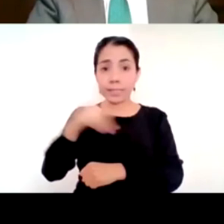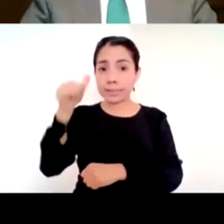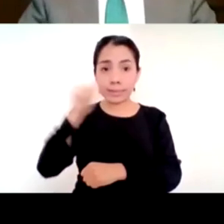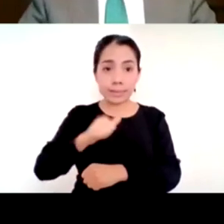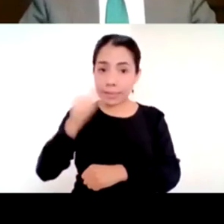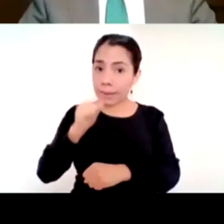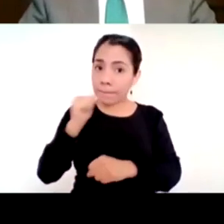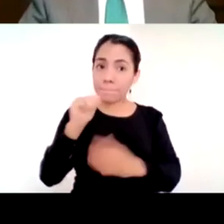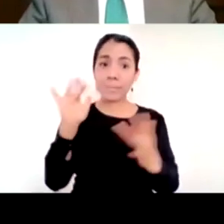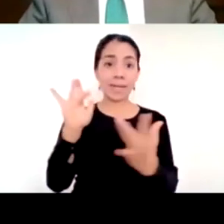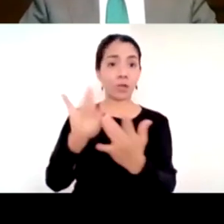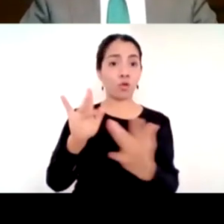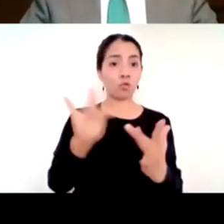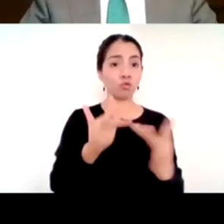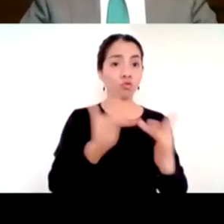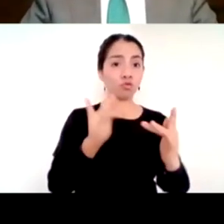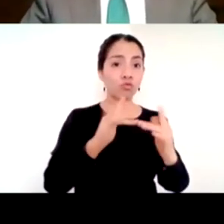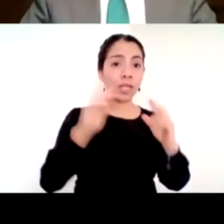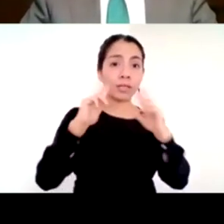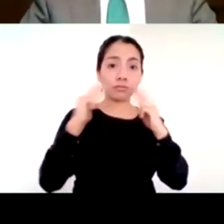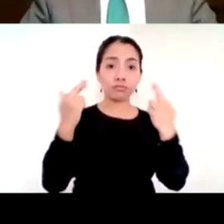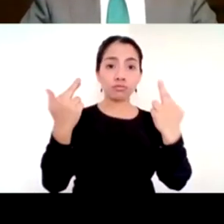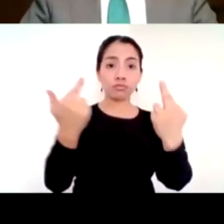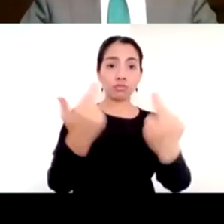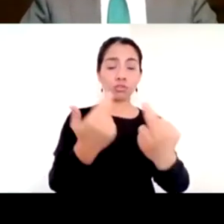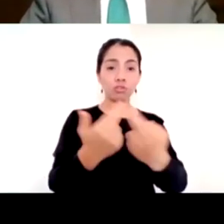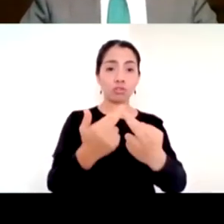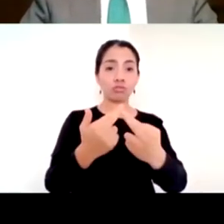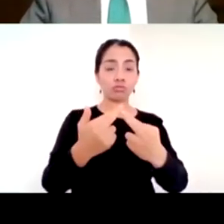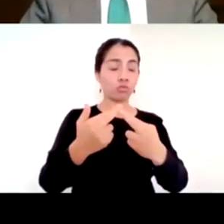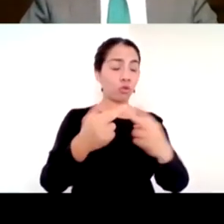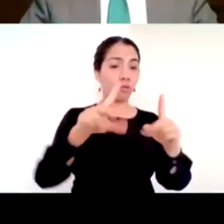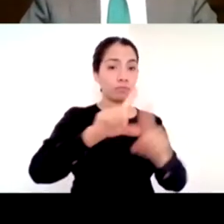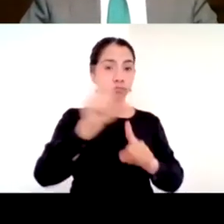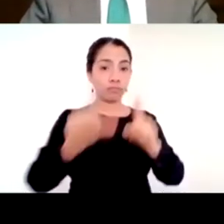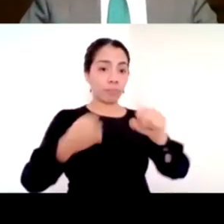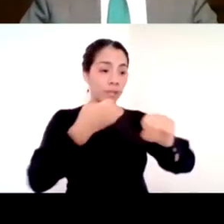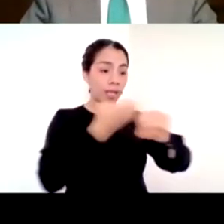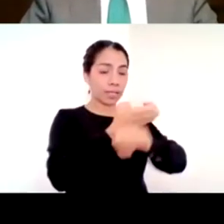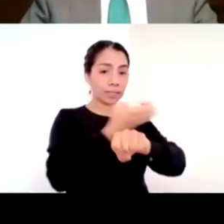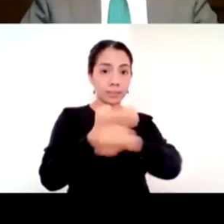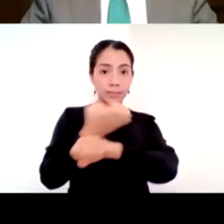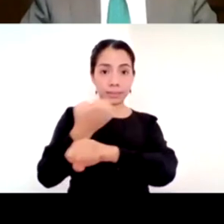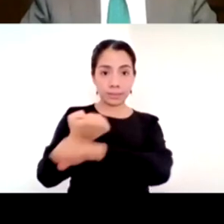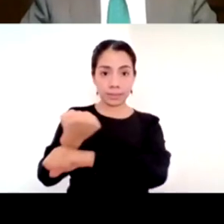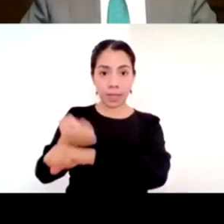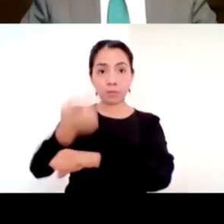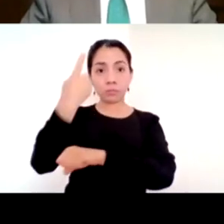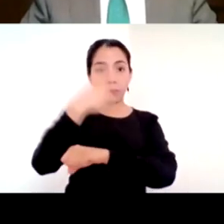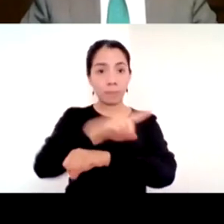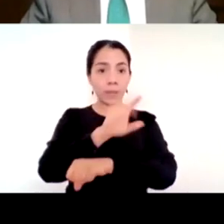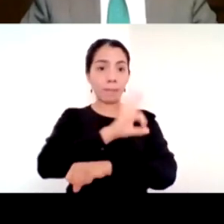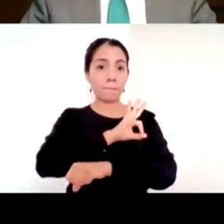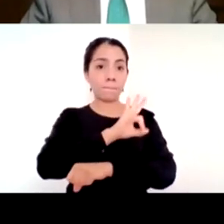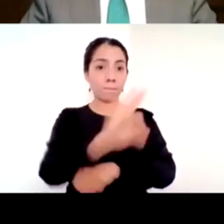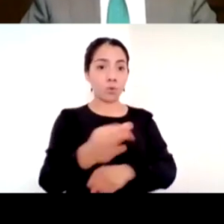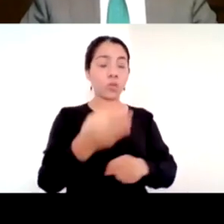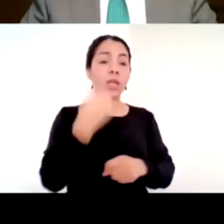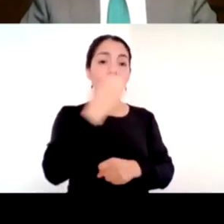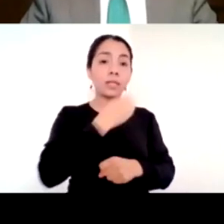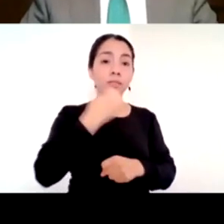platicar cómo se haría este cierre. Pero este cierre no fue intempestivo, fue un cierre ordenado